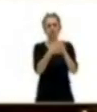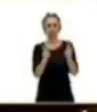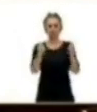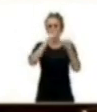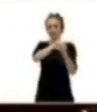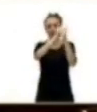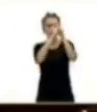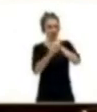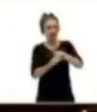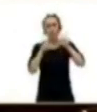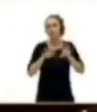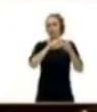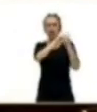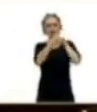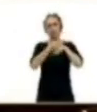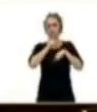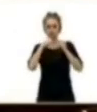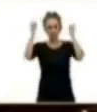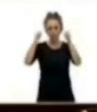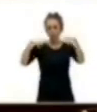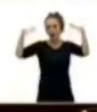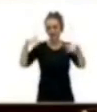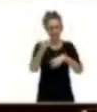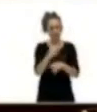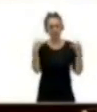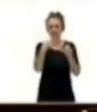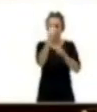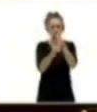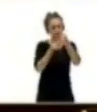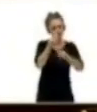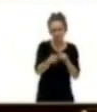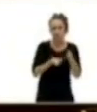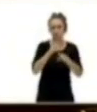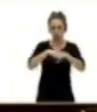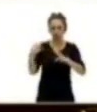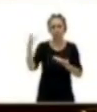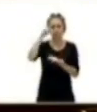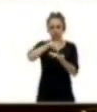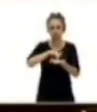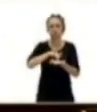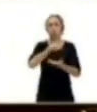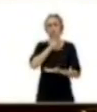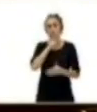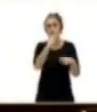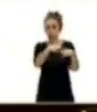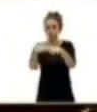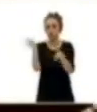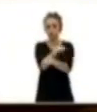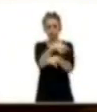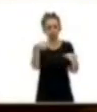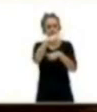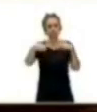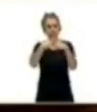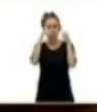pero ese cambio no se va a dar por arte de magia. Hay que construirlo y hacerlo posible mediante políticas efectivas y concretas.